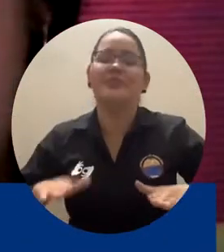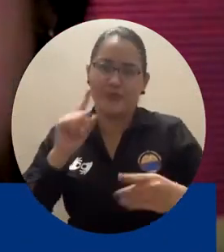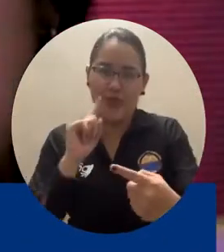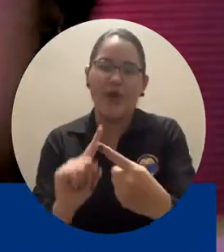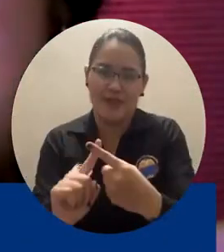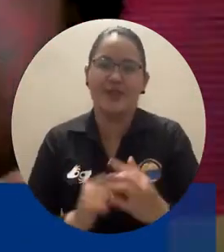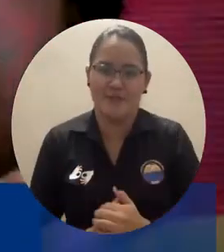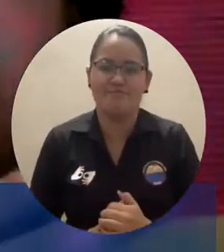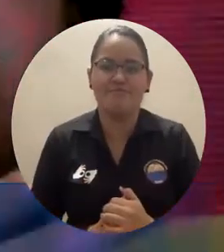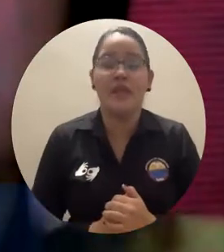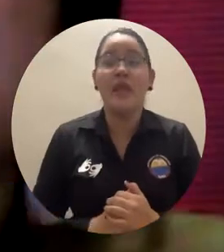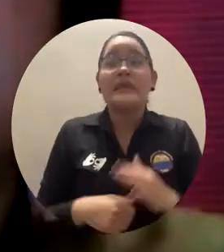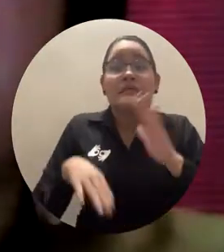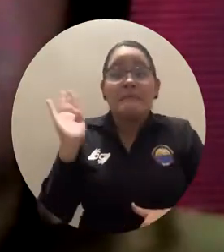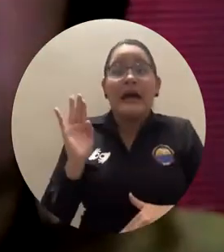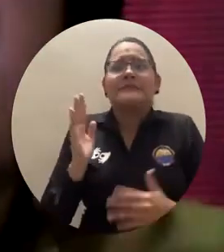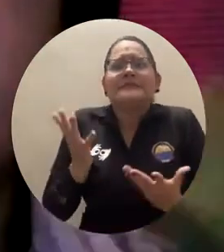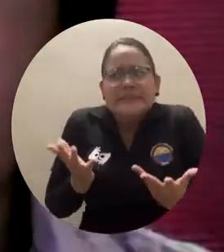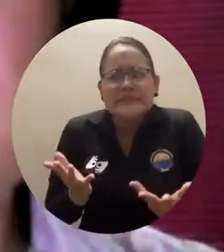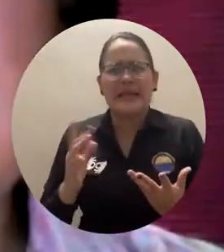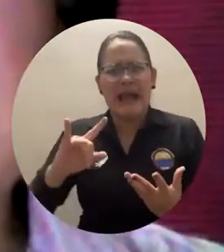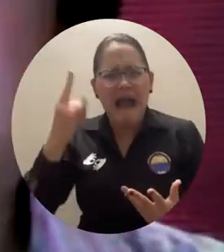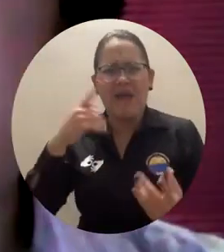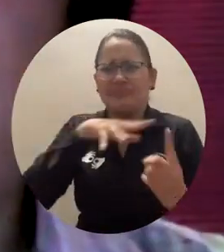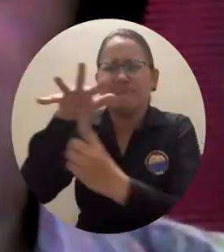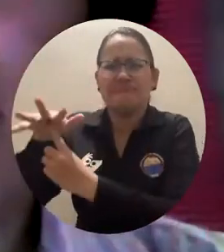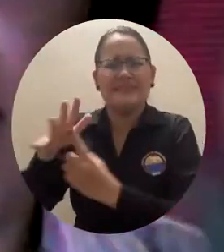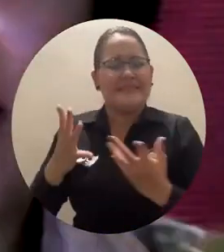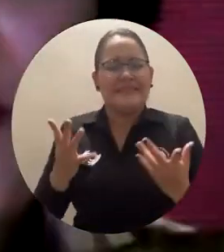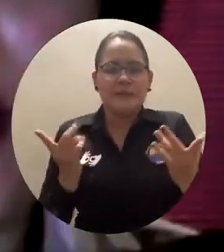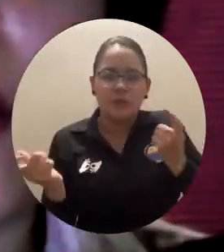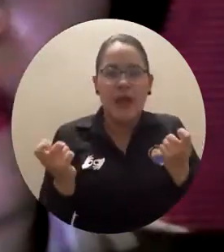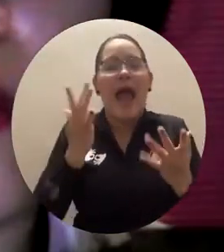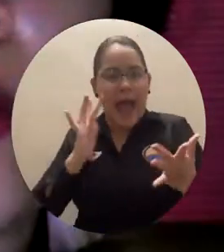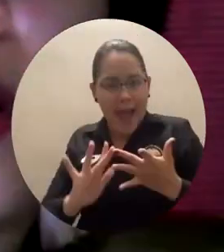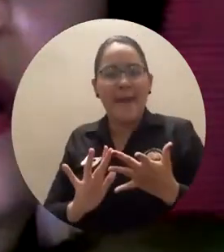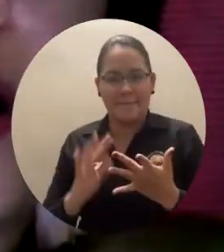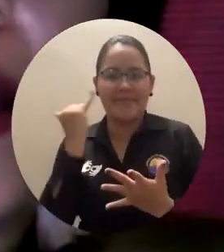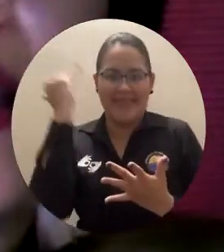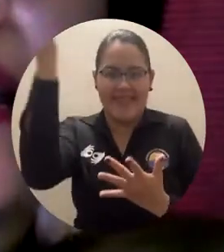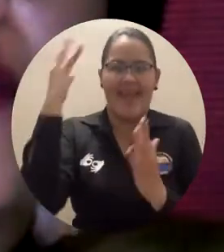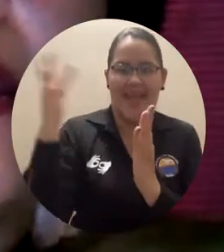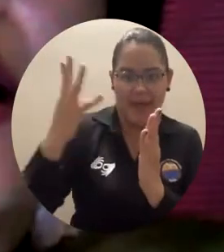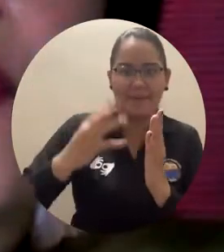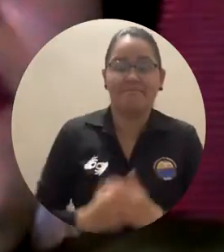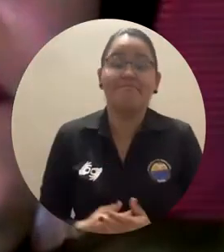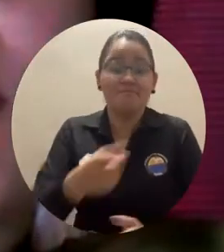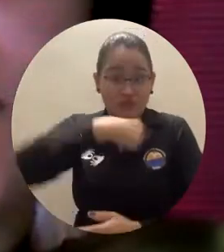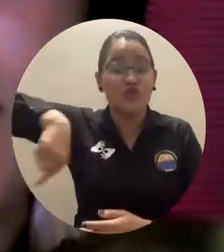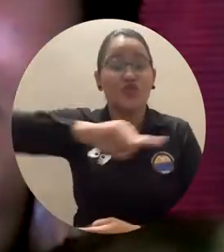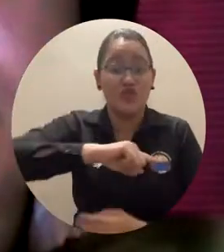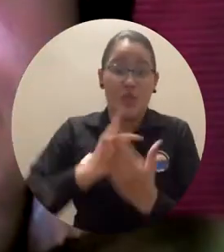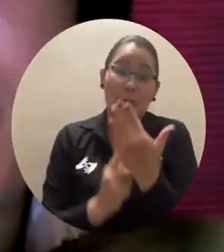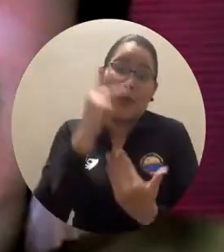todo el impacto del cobi 19 bueno eso cuando nosotros participamos con el proyecto actualmente que está financiado por